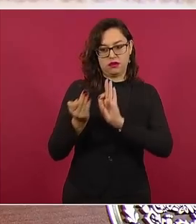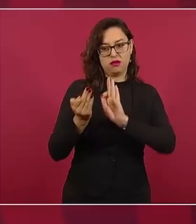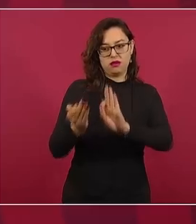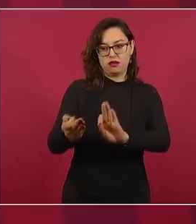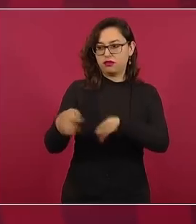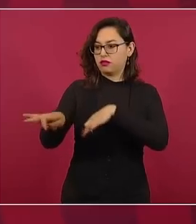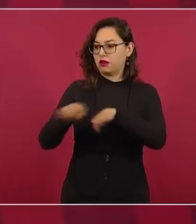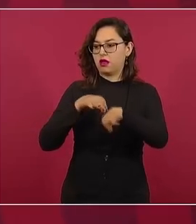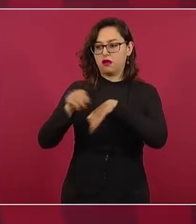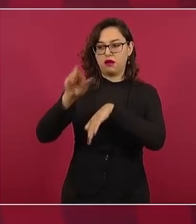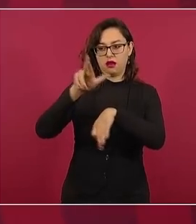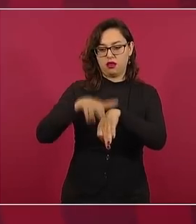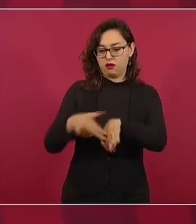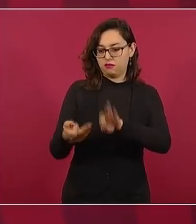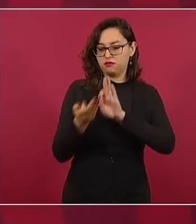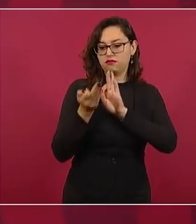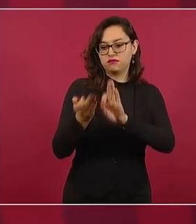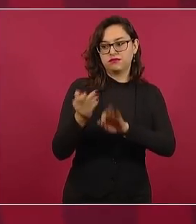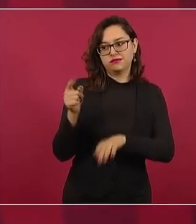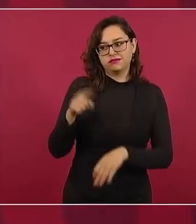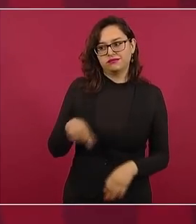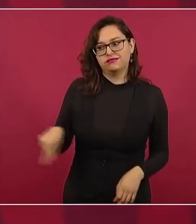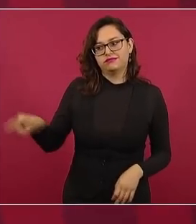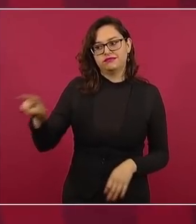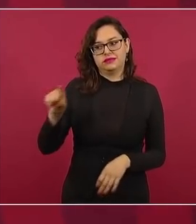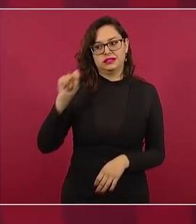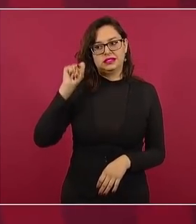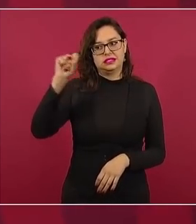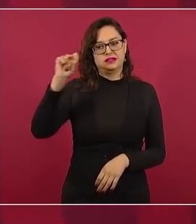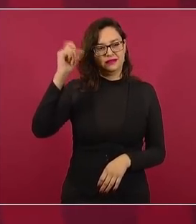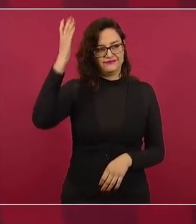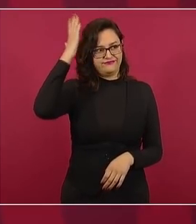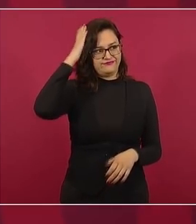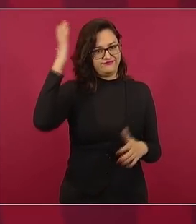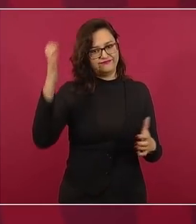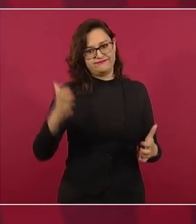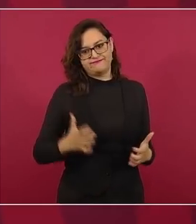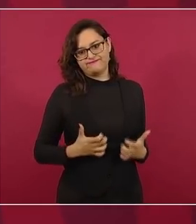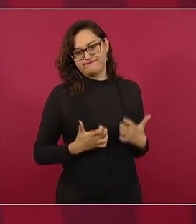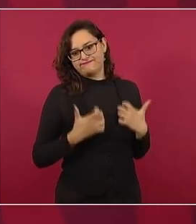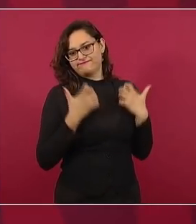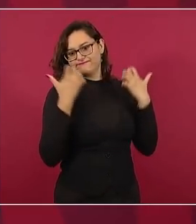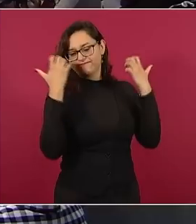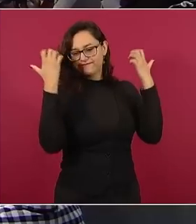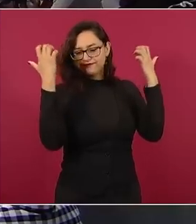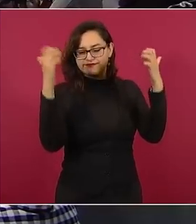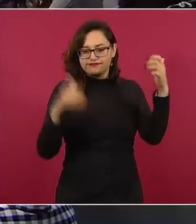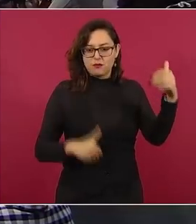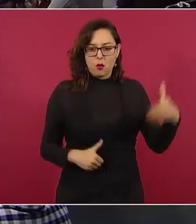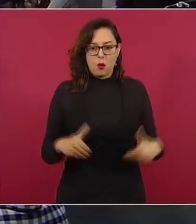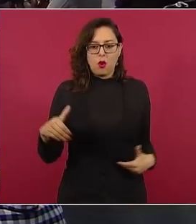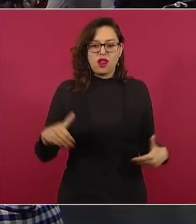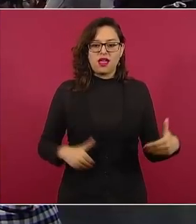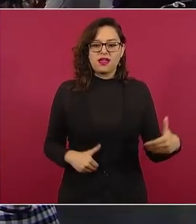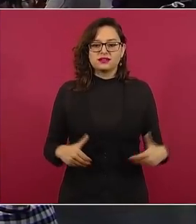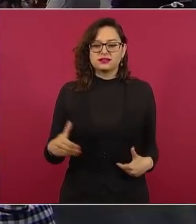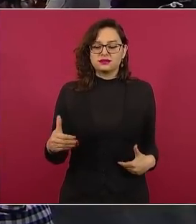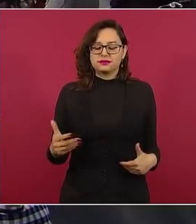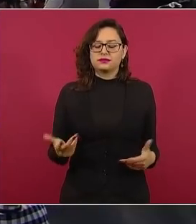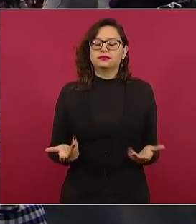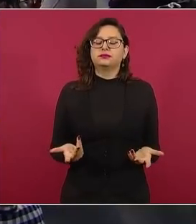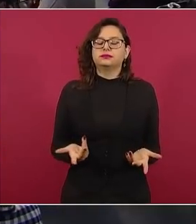líderes, porque sin culpar a nadie la